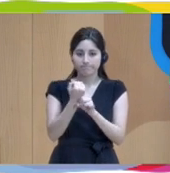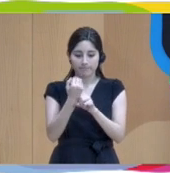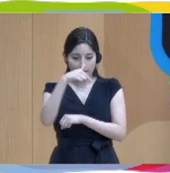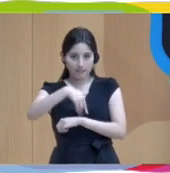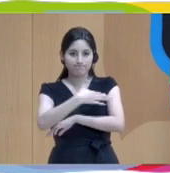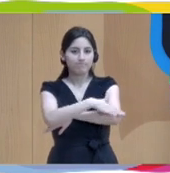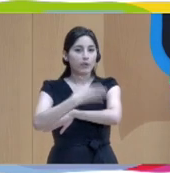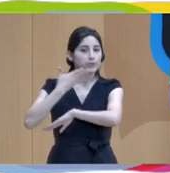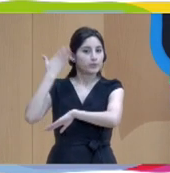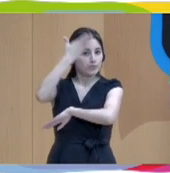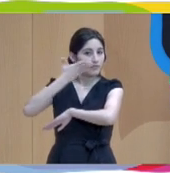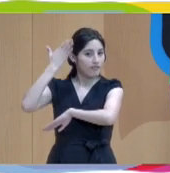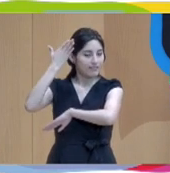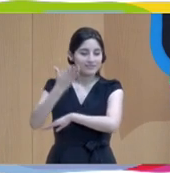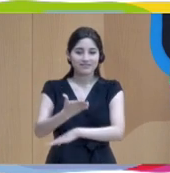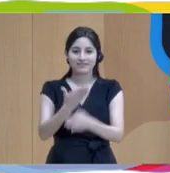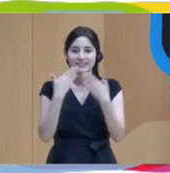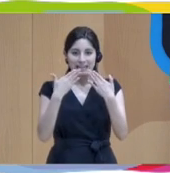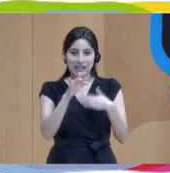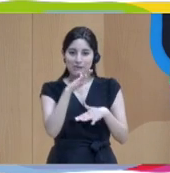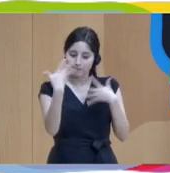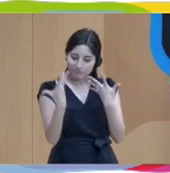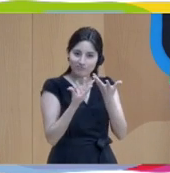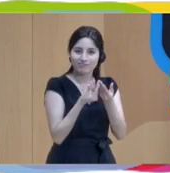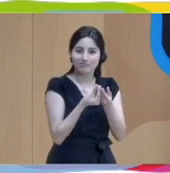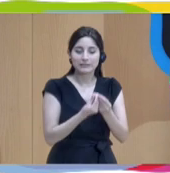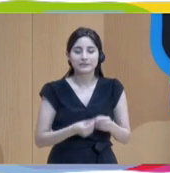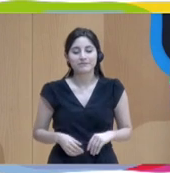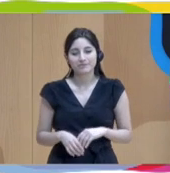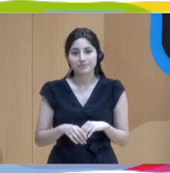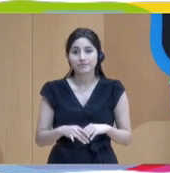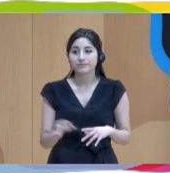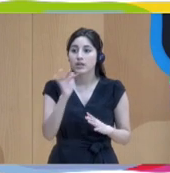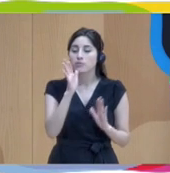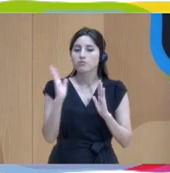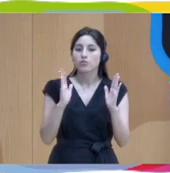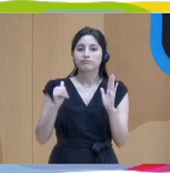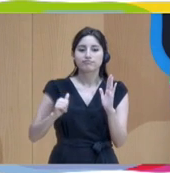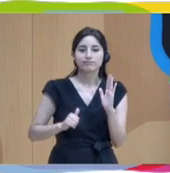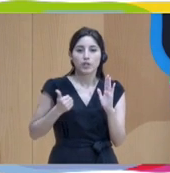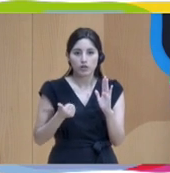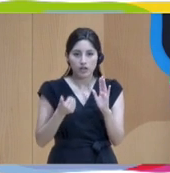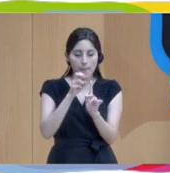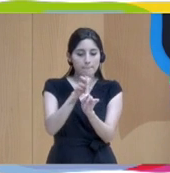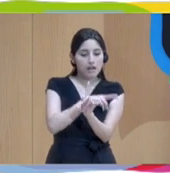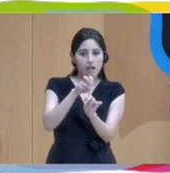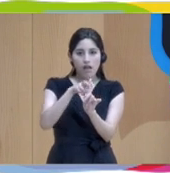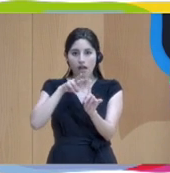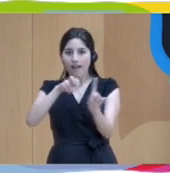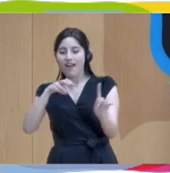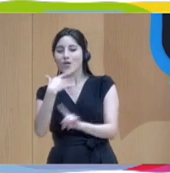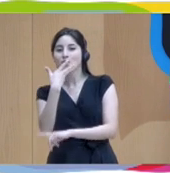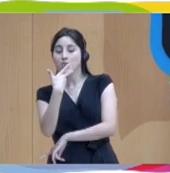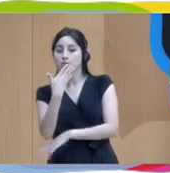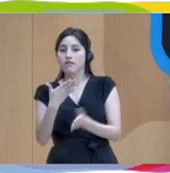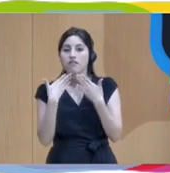de Navarra. Así que, gracias por acompañarnos. Es la oportunidad de conocer diferentes perspectivas. Lo vamos a hacer a través